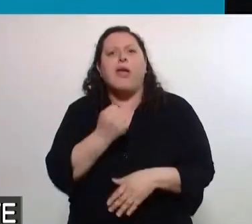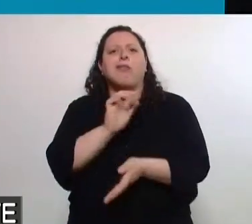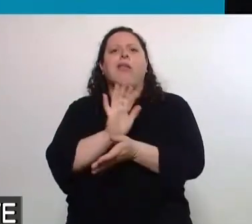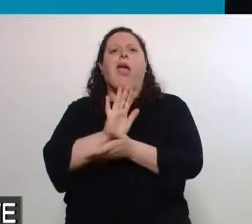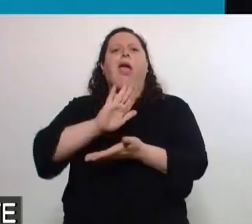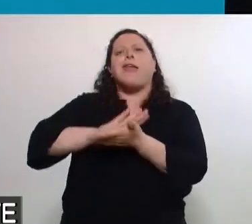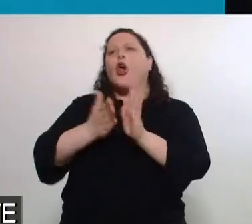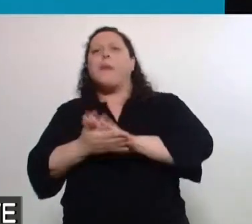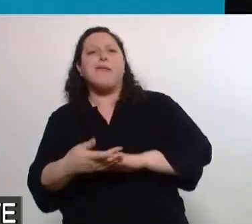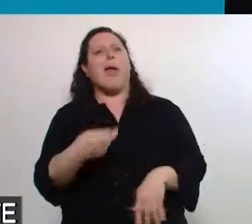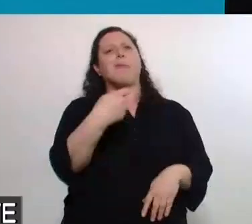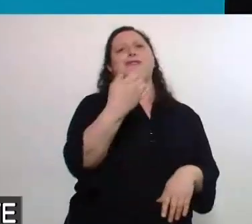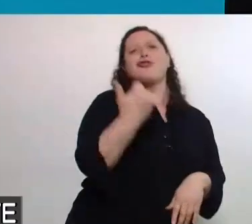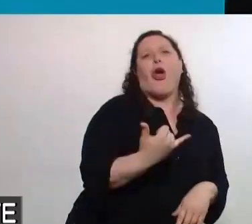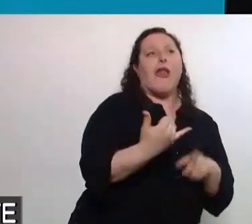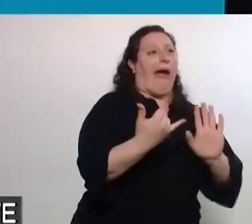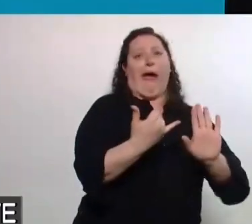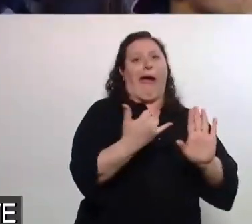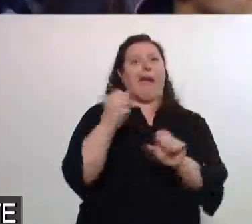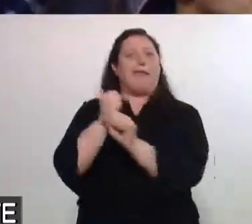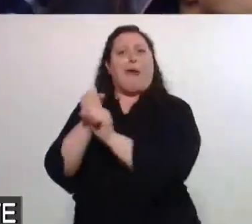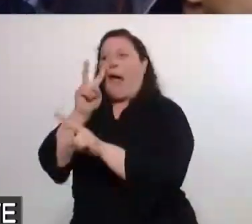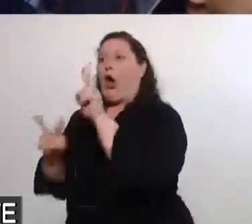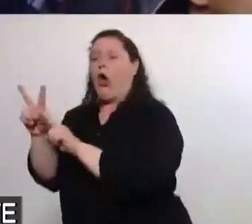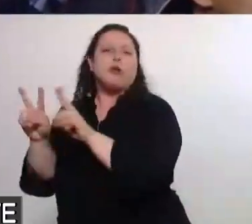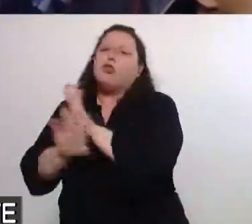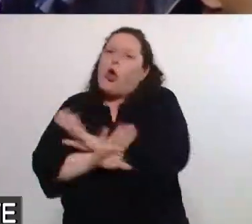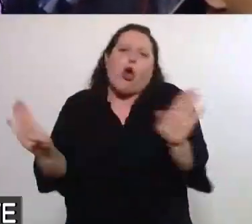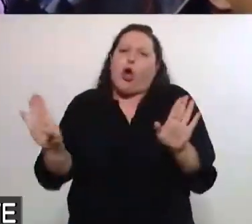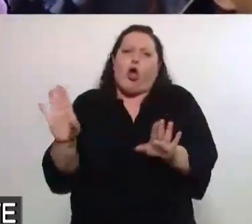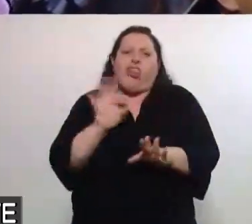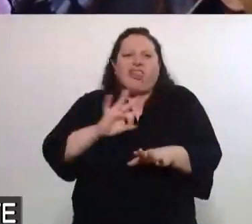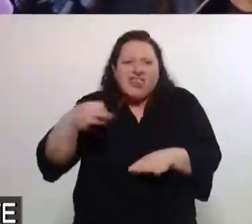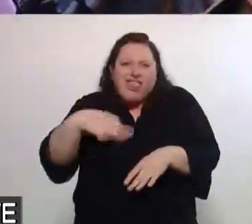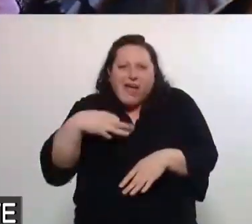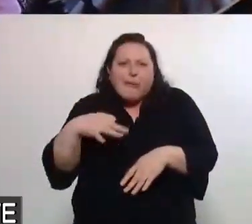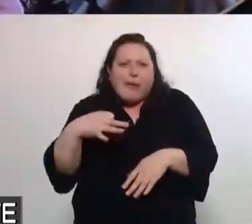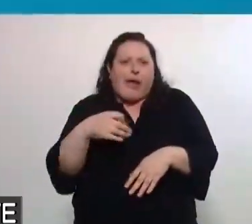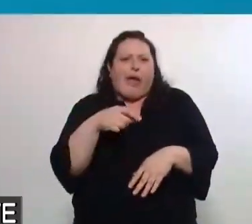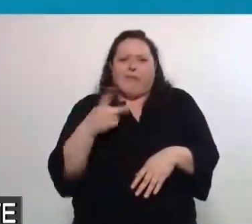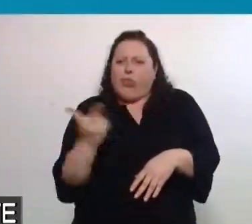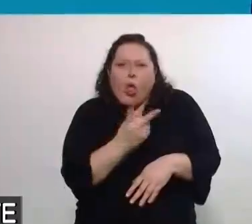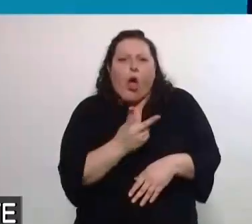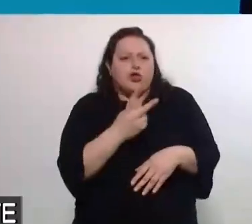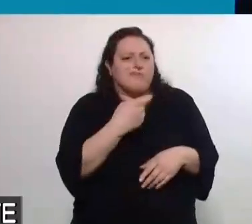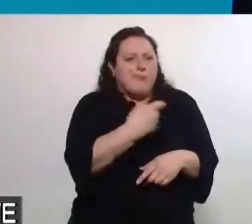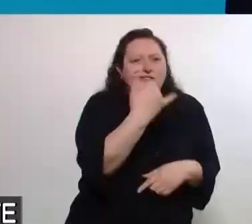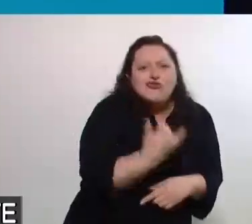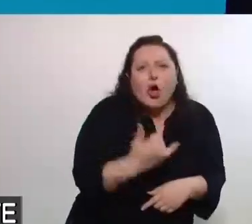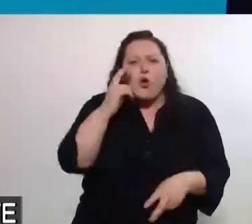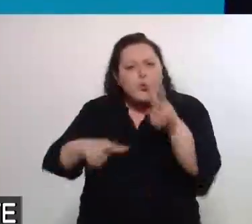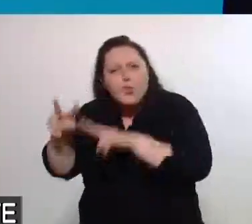por discapacidad y el mundo del trabajo. Desde el 10 de diciembre vamos a establecer la